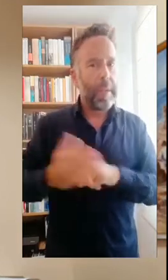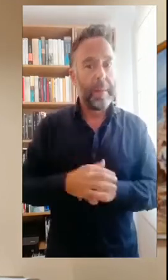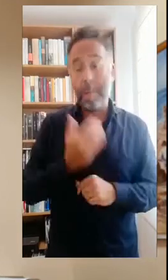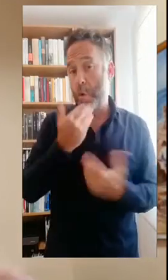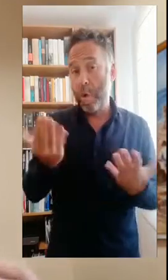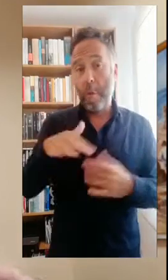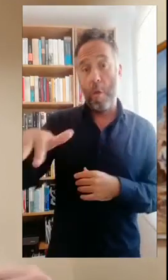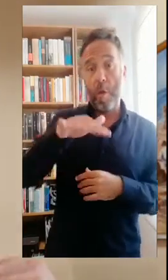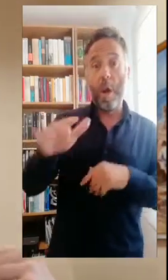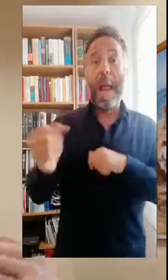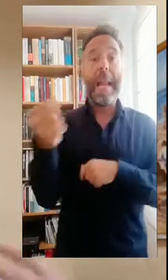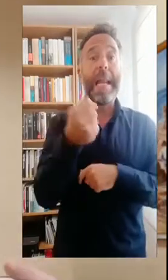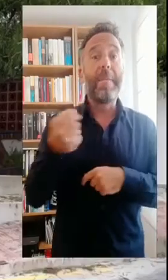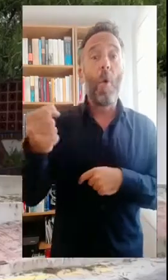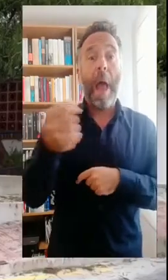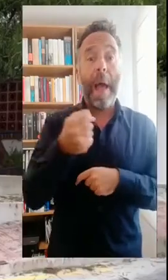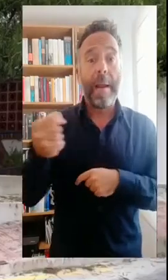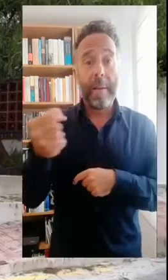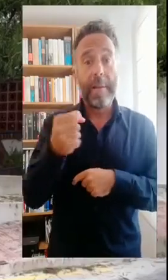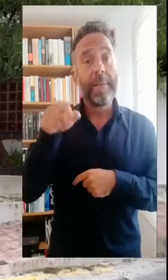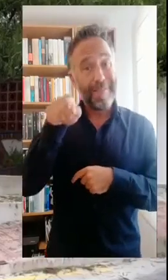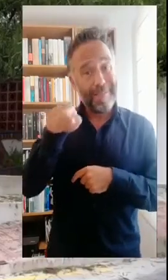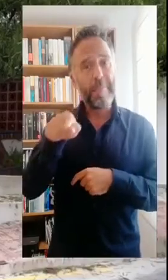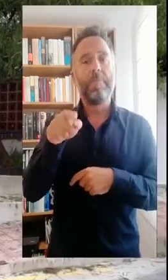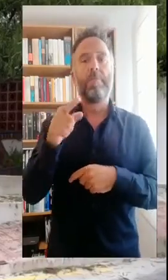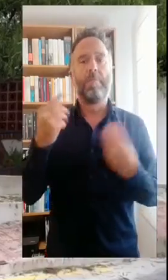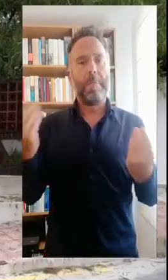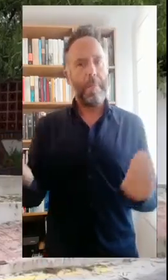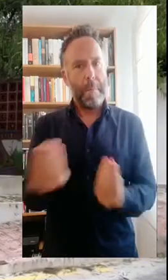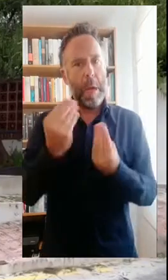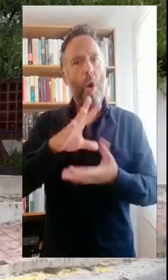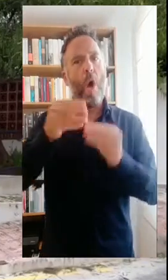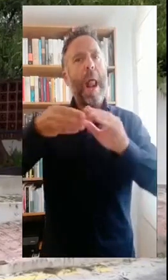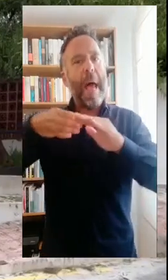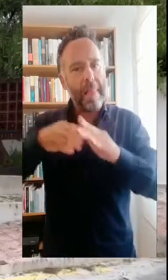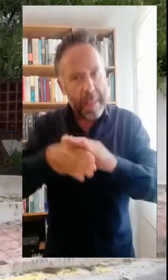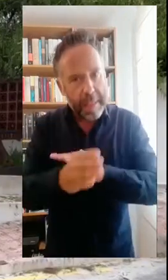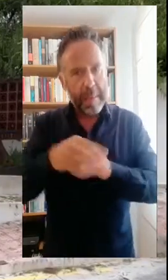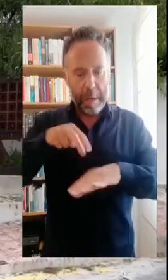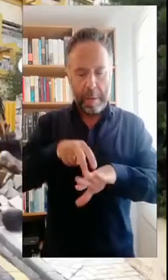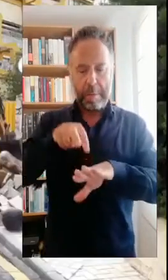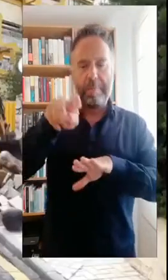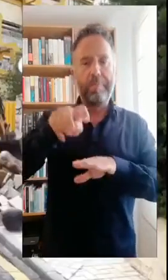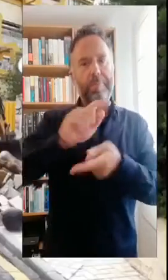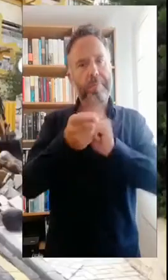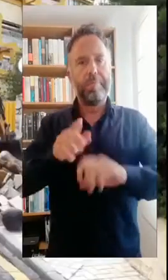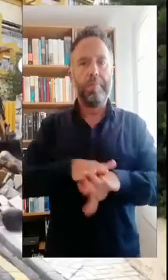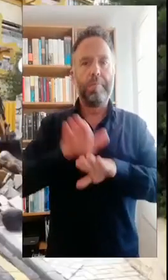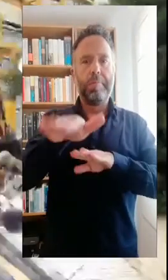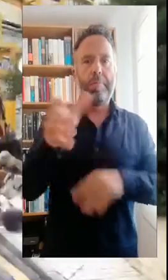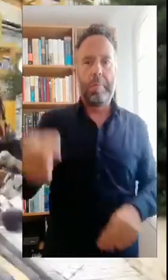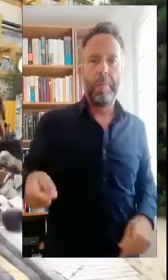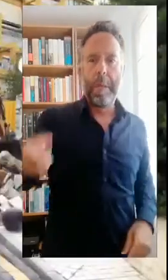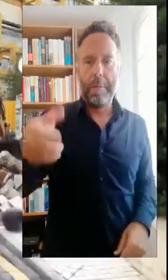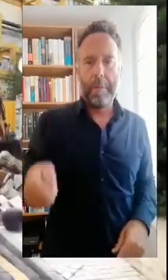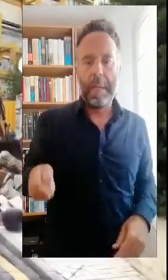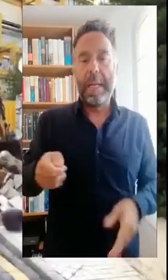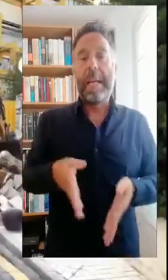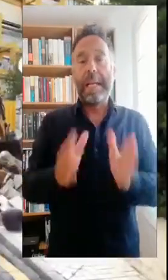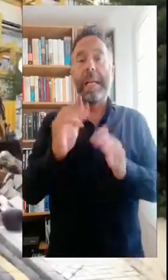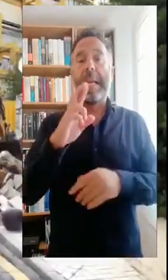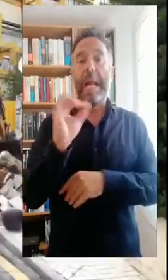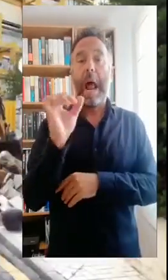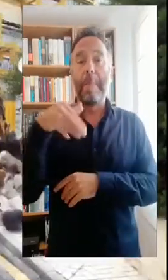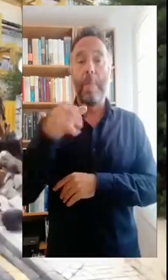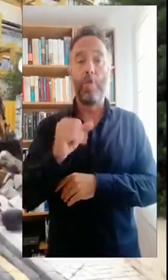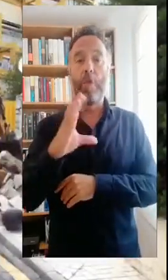desarrollando. Si nos vamos a la zona del Limonar, estamos mejorando la accesibilidad, eliminando escalones y colocando pasamanos en calle Ramos Carrion.